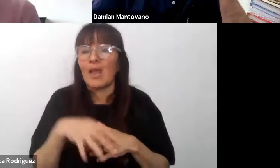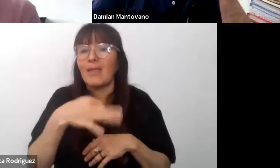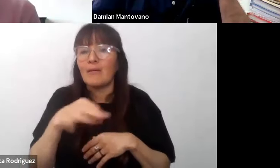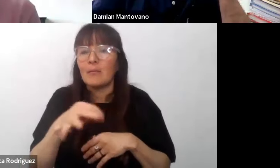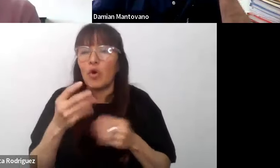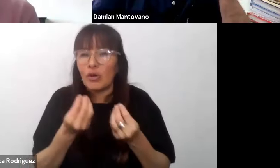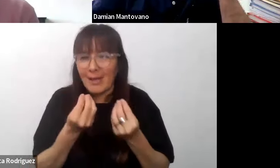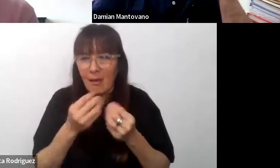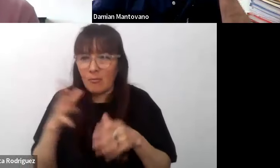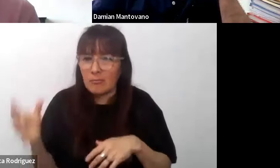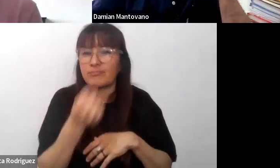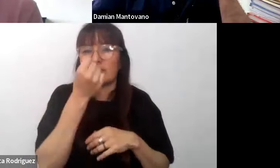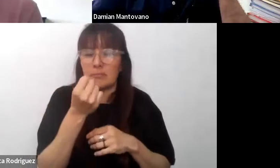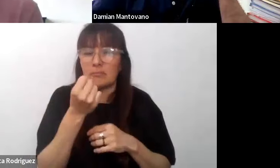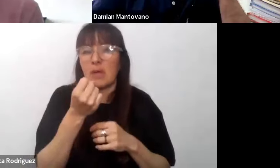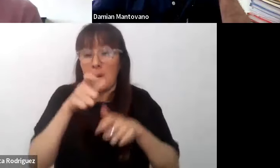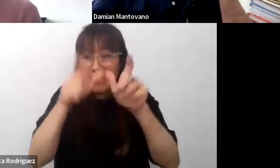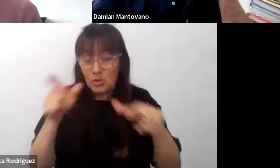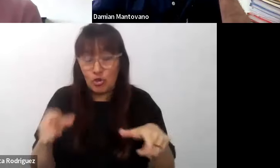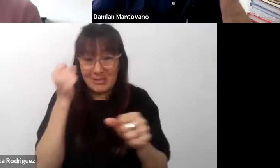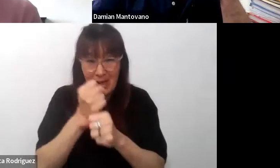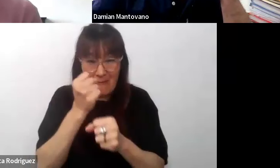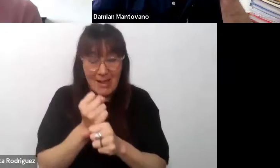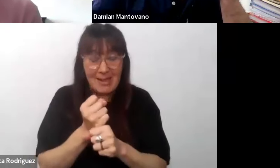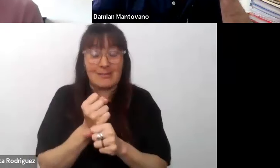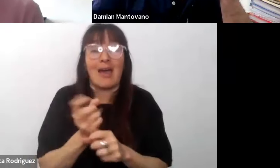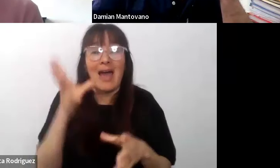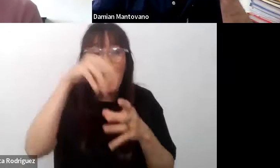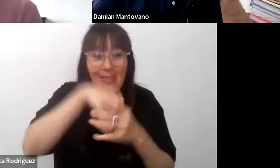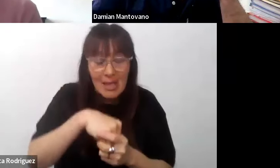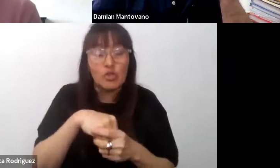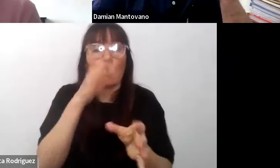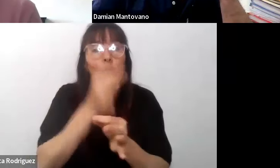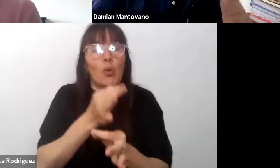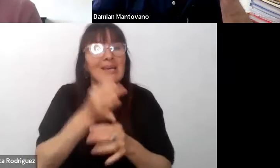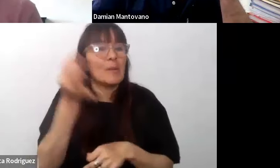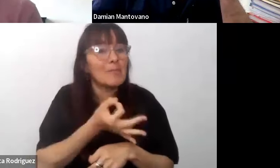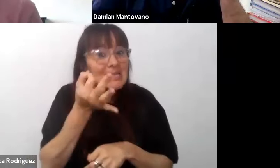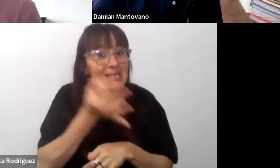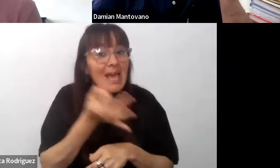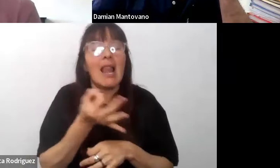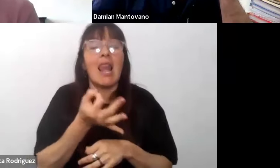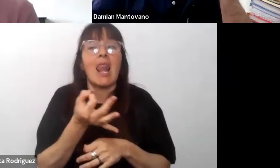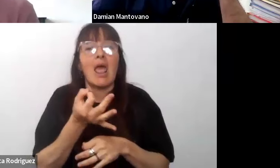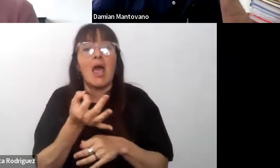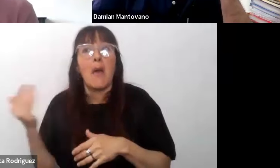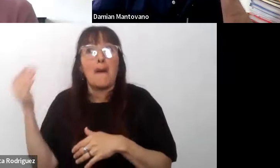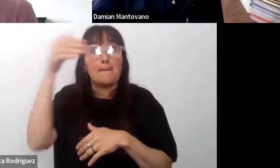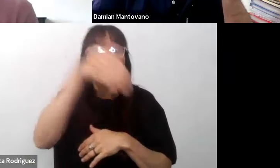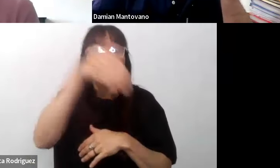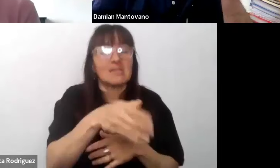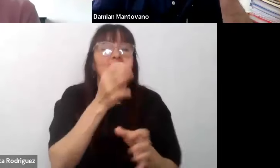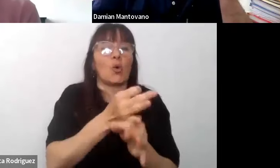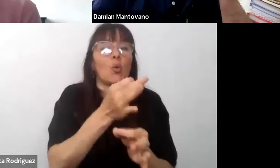que las personas que trabajan en establecimientos especializados vengan a las escuelas ordinarias y que haya